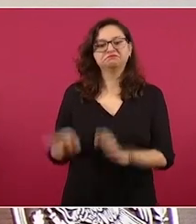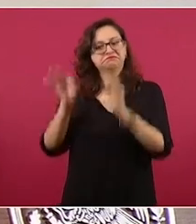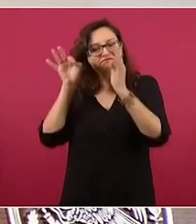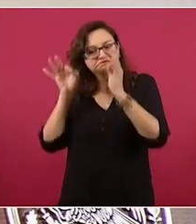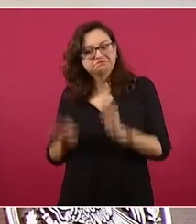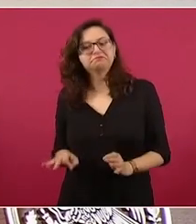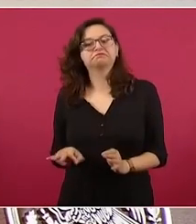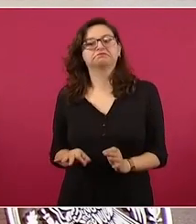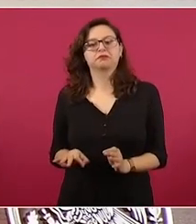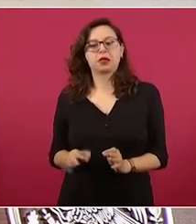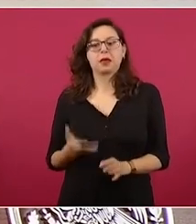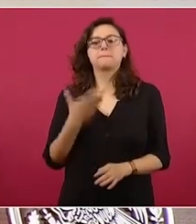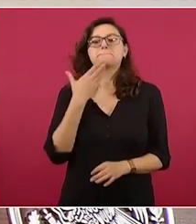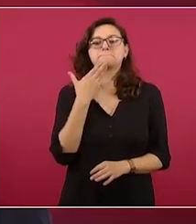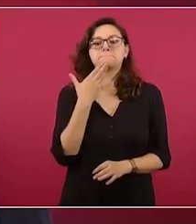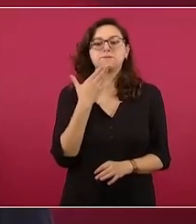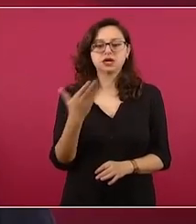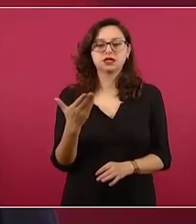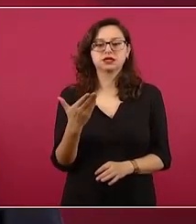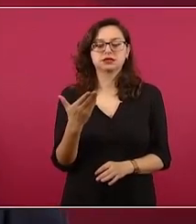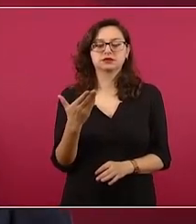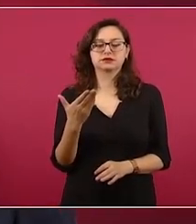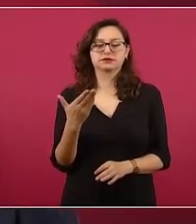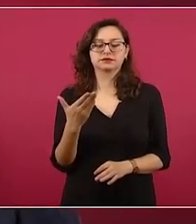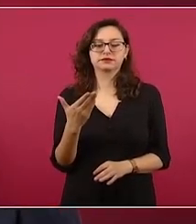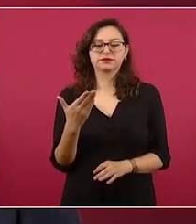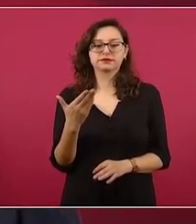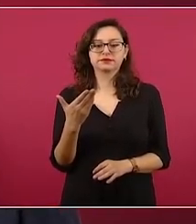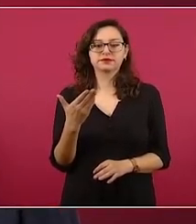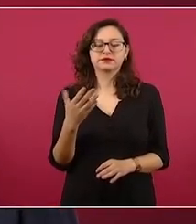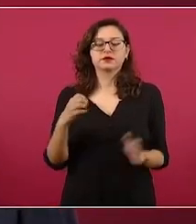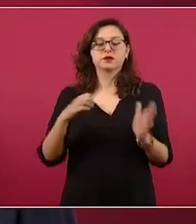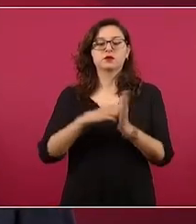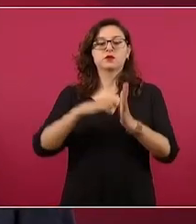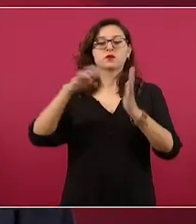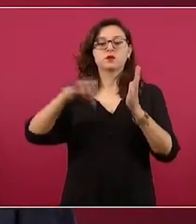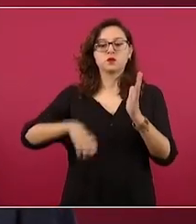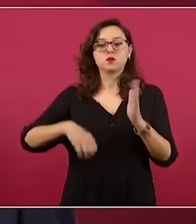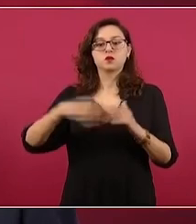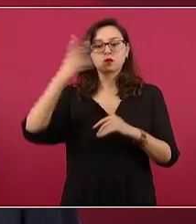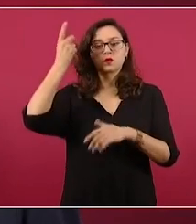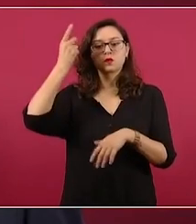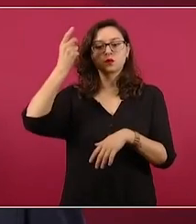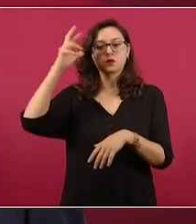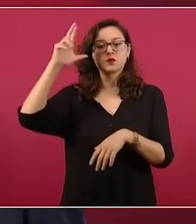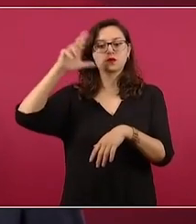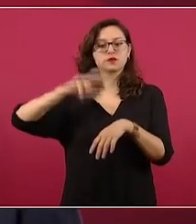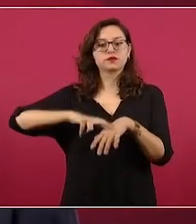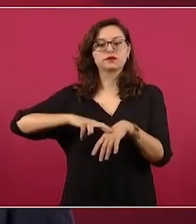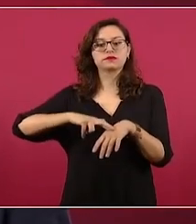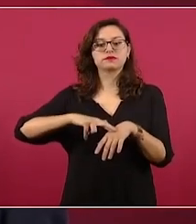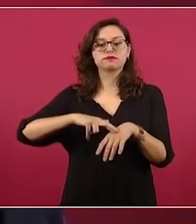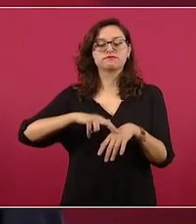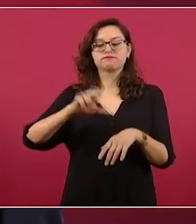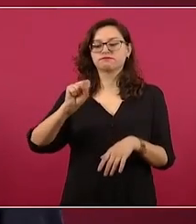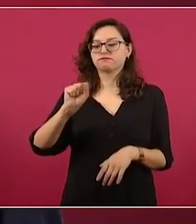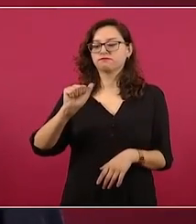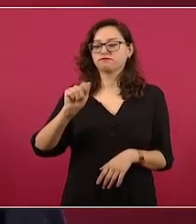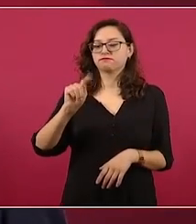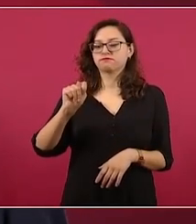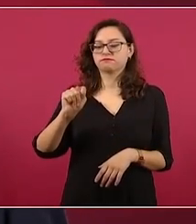como la directora del SAT,